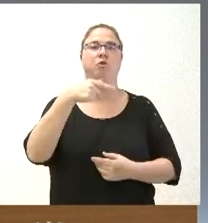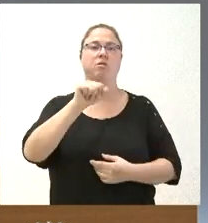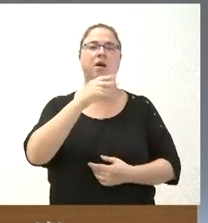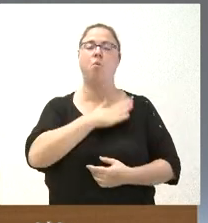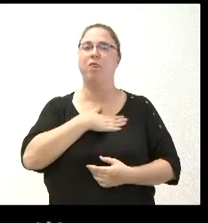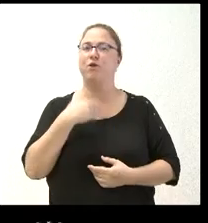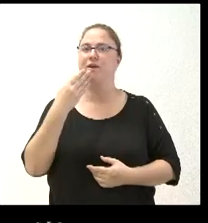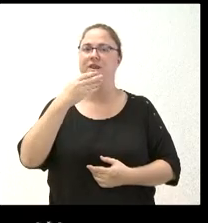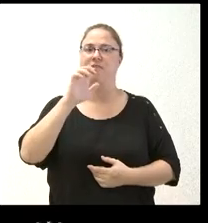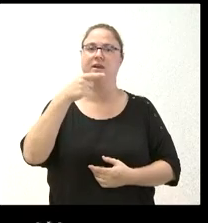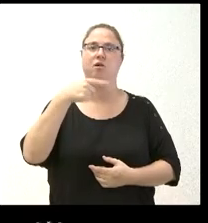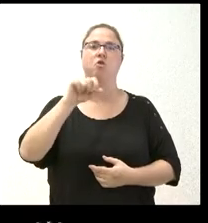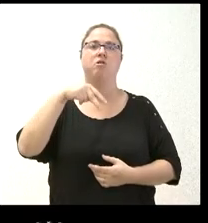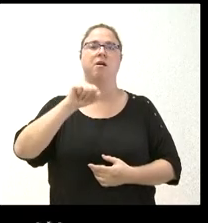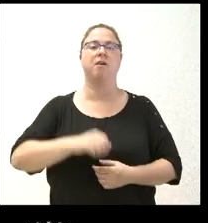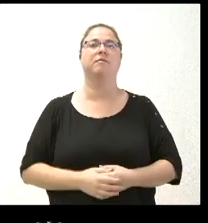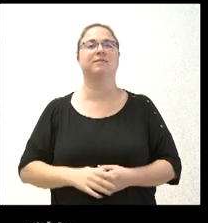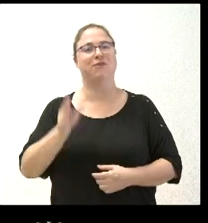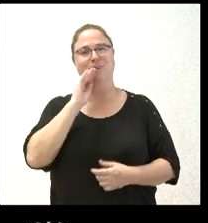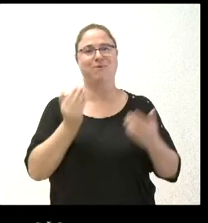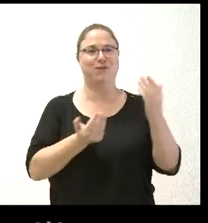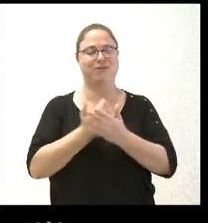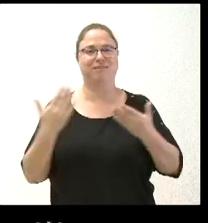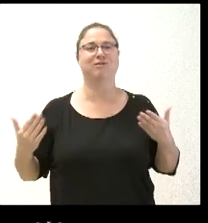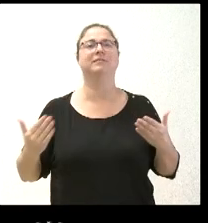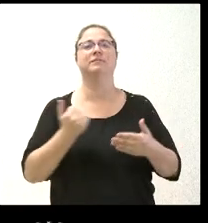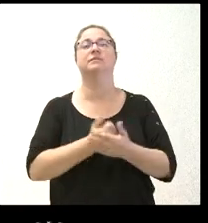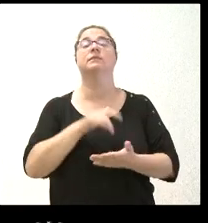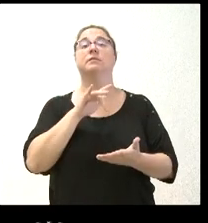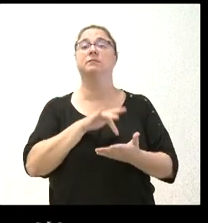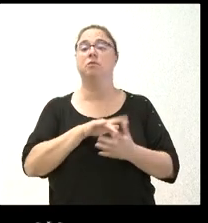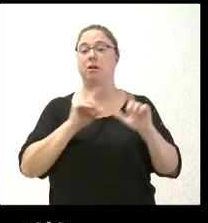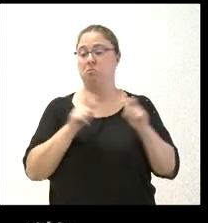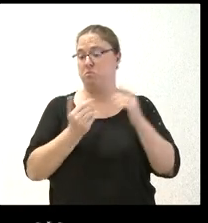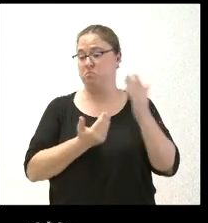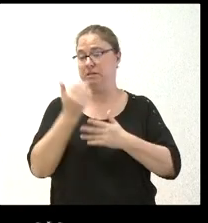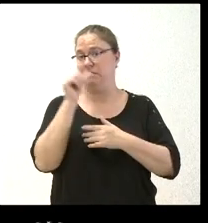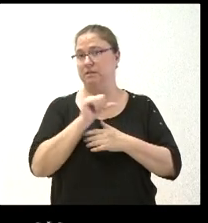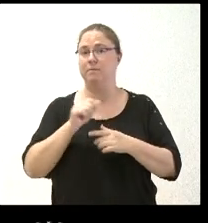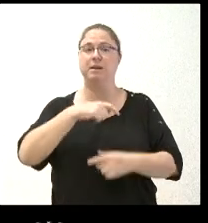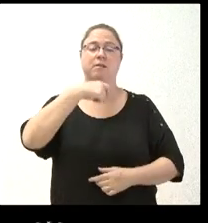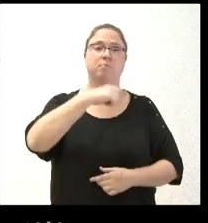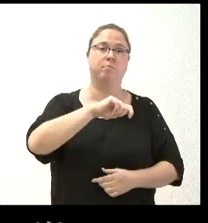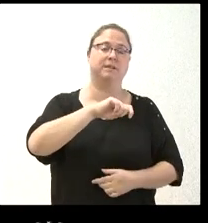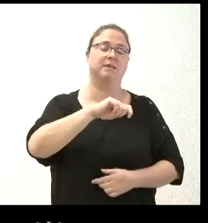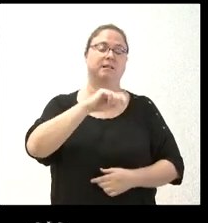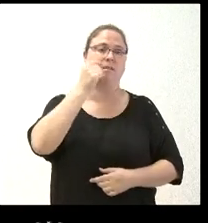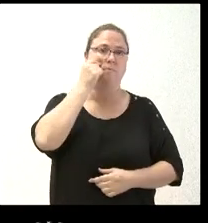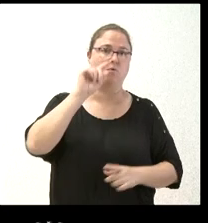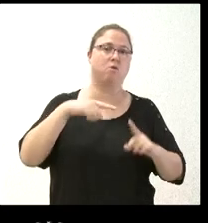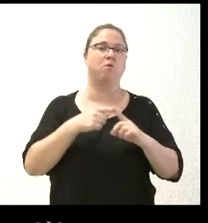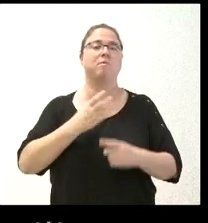Begoña hola muy buenos días a todos tras la reunión de esta semana entre el presidente de la Junta y el alcalde de Segovia